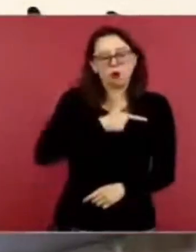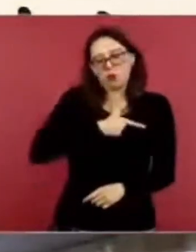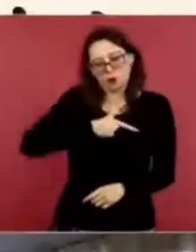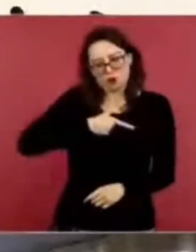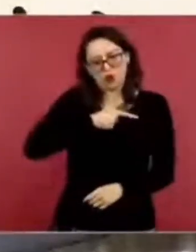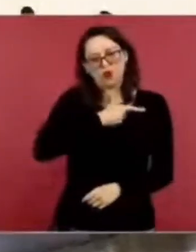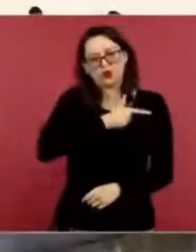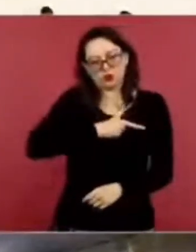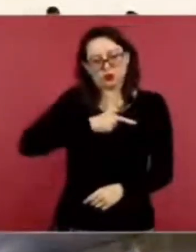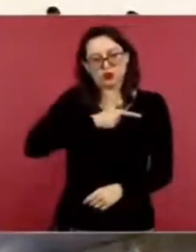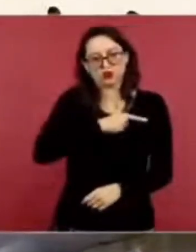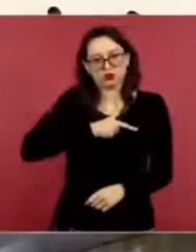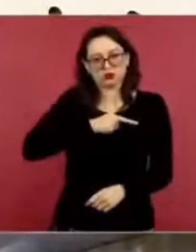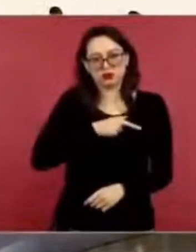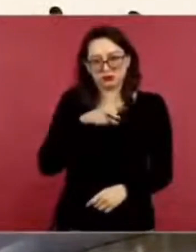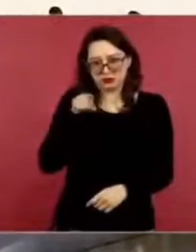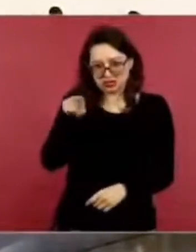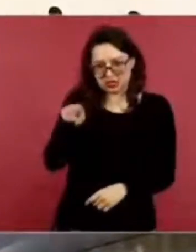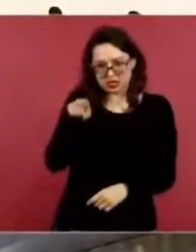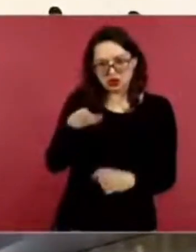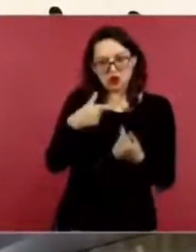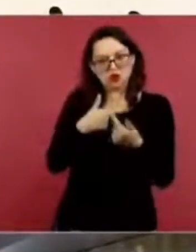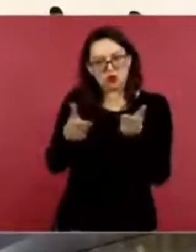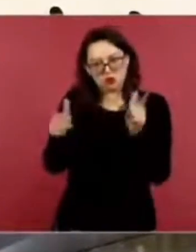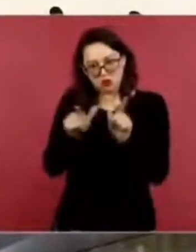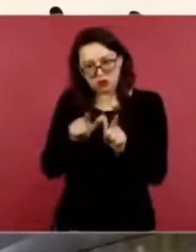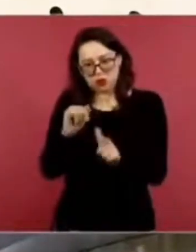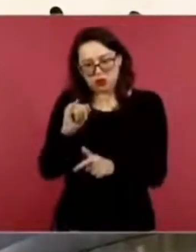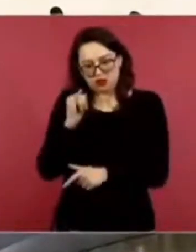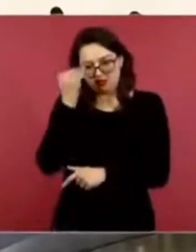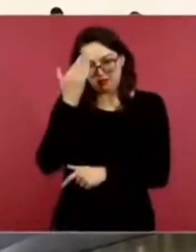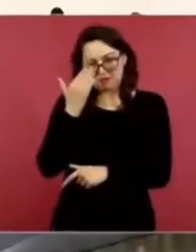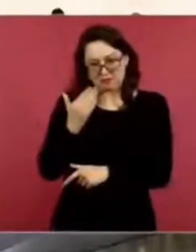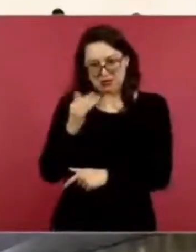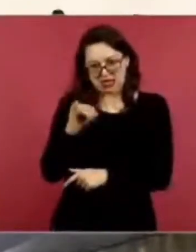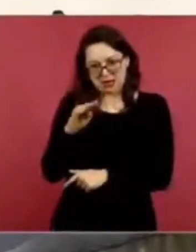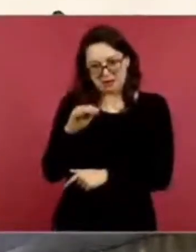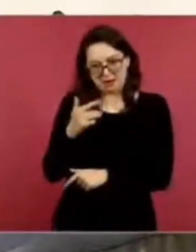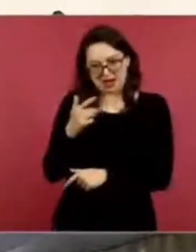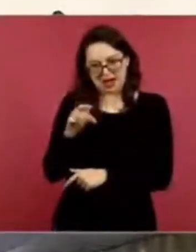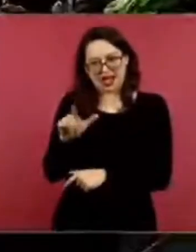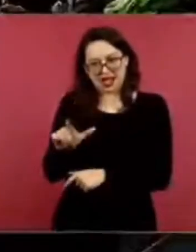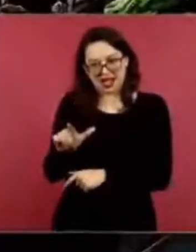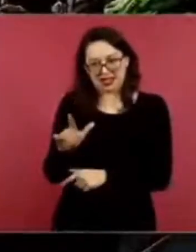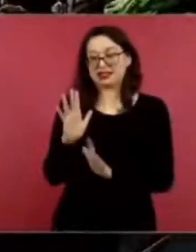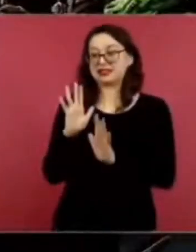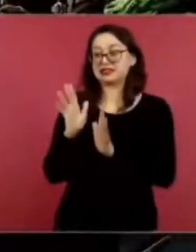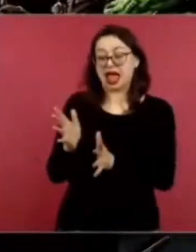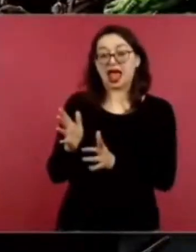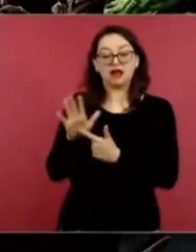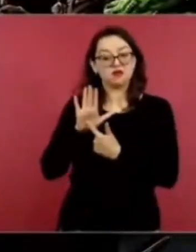Imagen, ¿sí?, ya está, está transmitiendo,